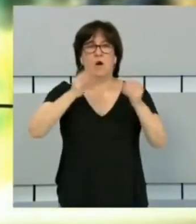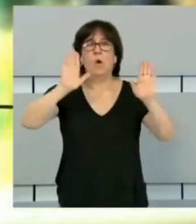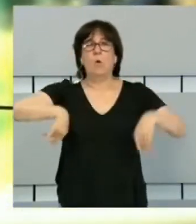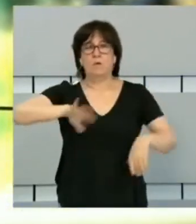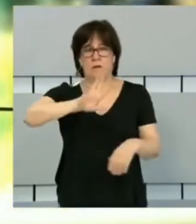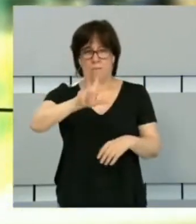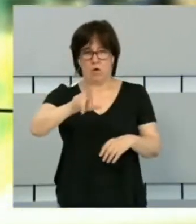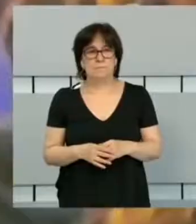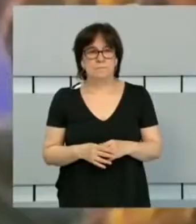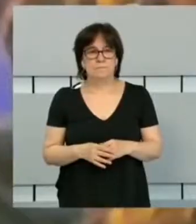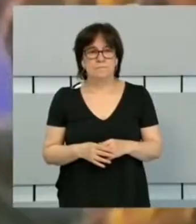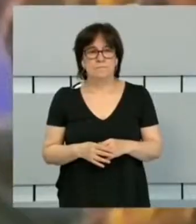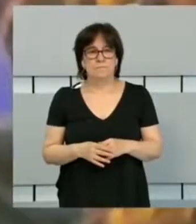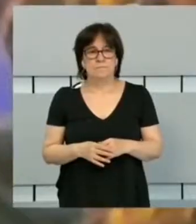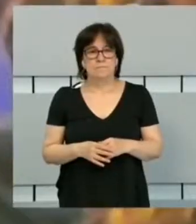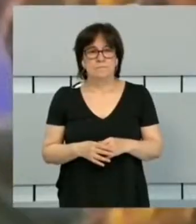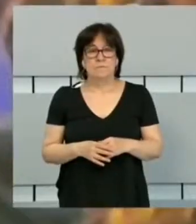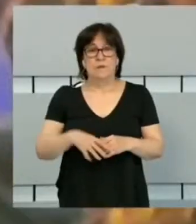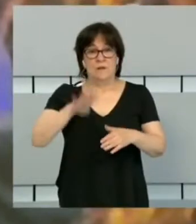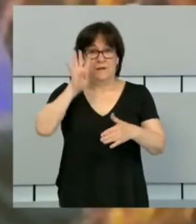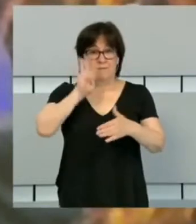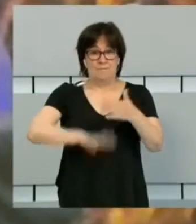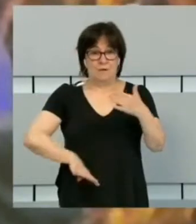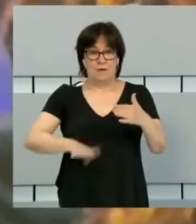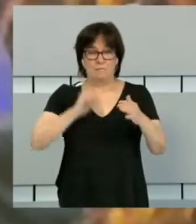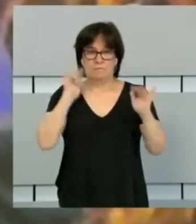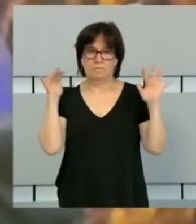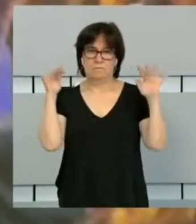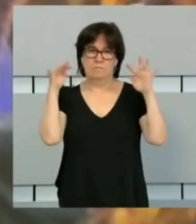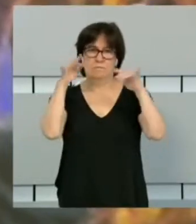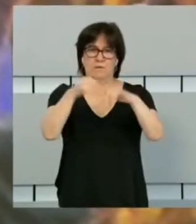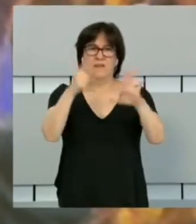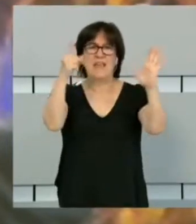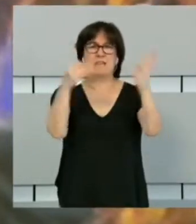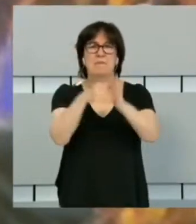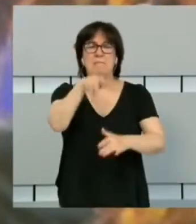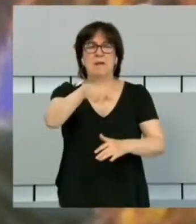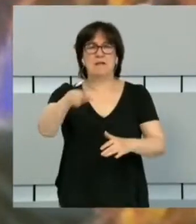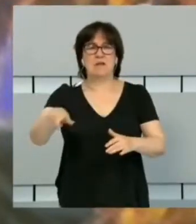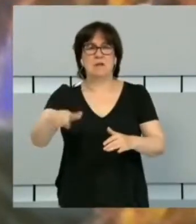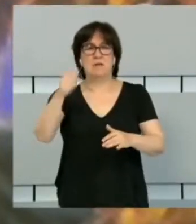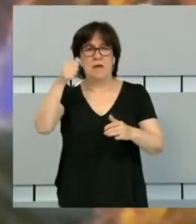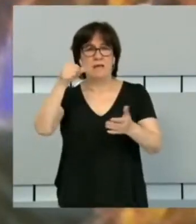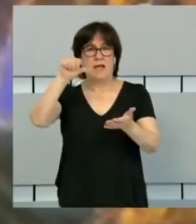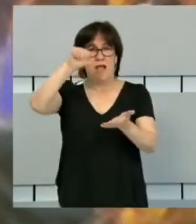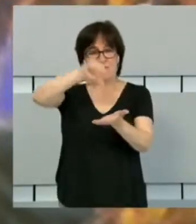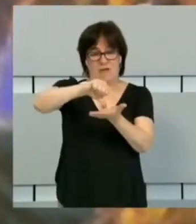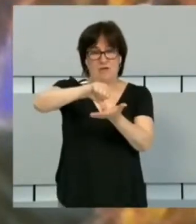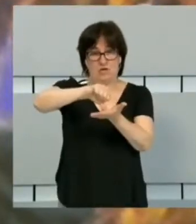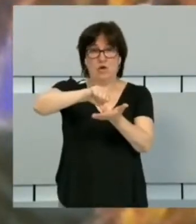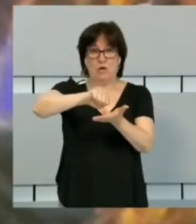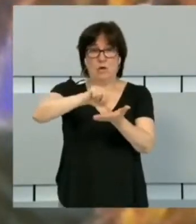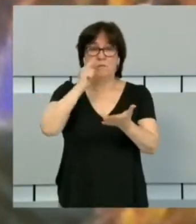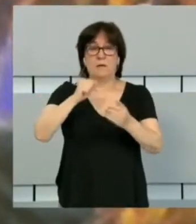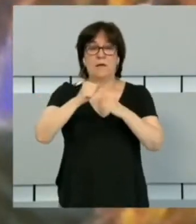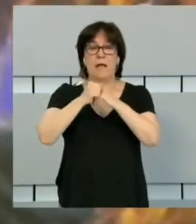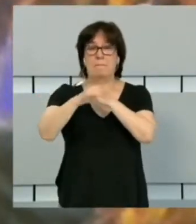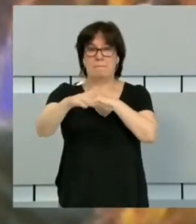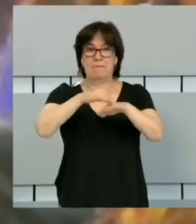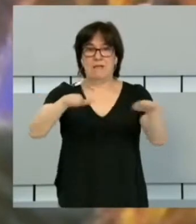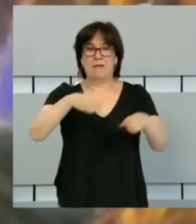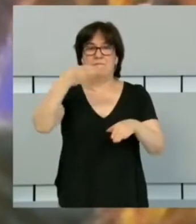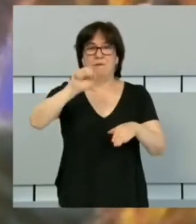último robo. En Barcelona se congregaron cerca de 6.000 personas, sobre todo en el centro de la ciudad y en las playas de la